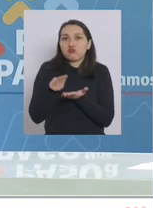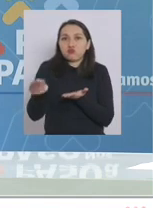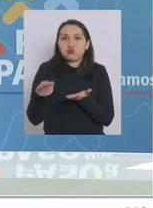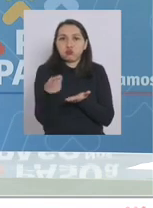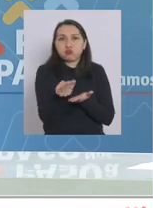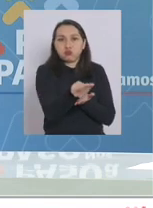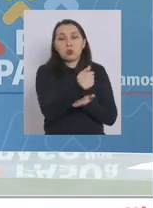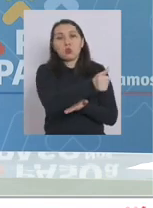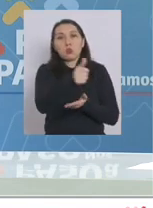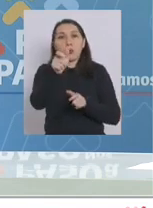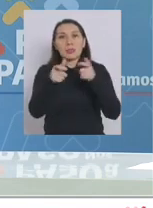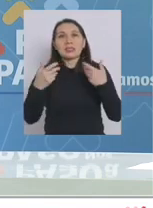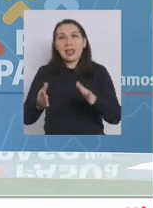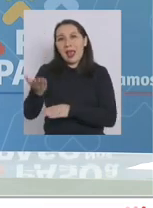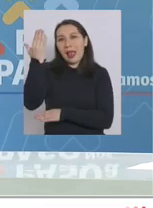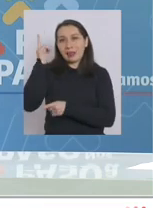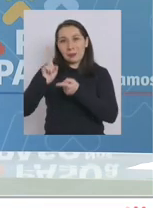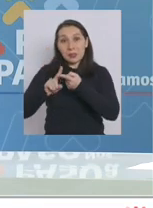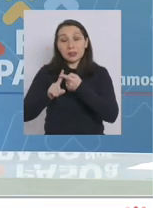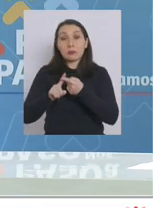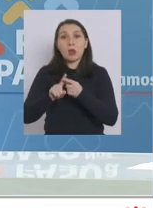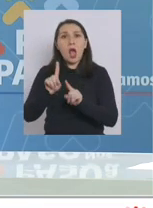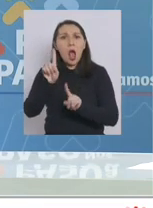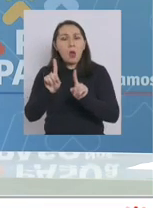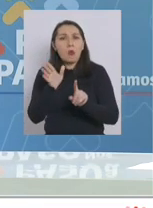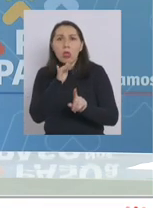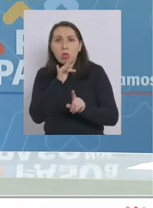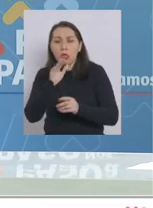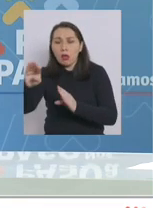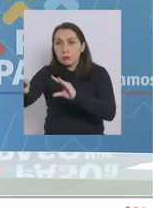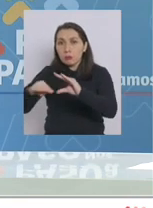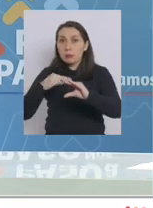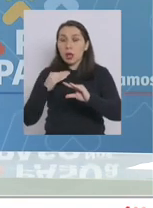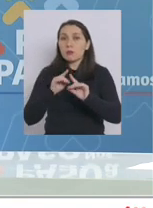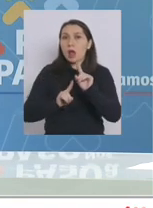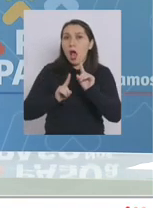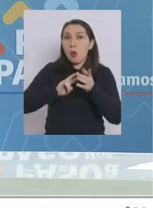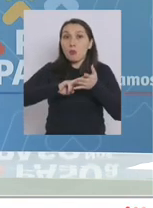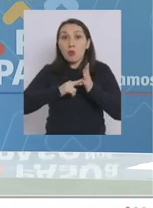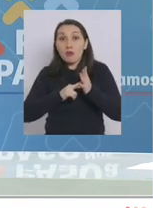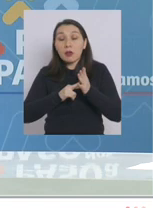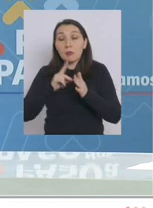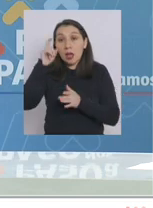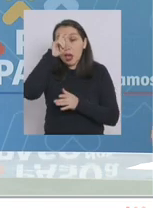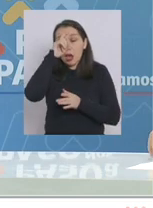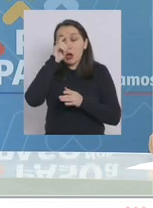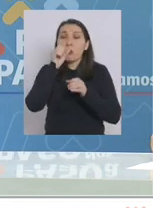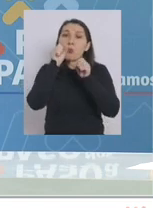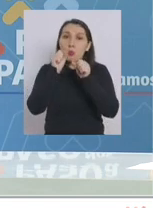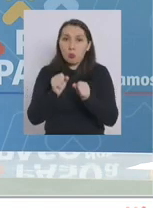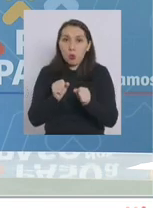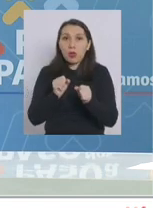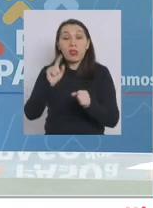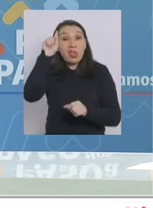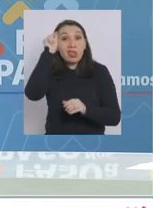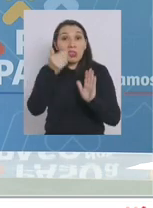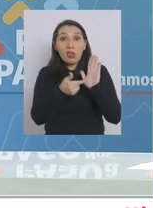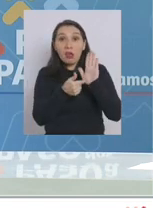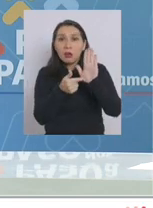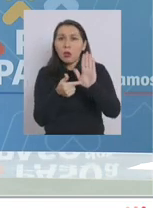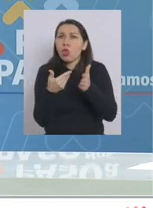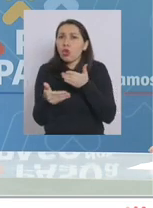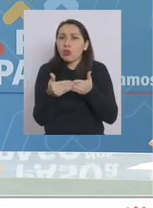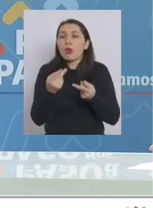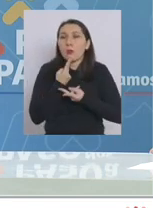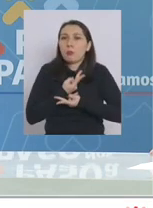a todos los participantes, aquellos que no han recibido el correo por algún problema de dificultad. Esta propuesta va a